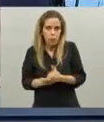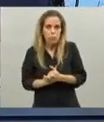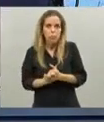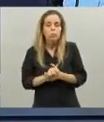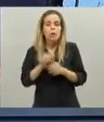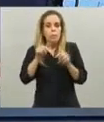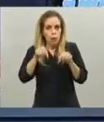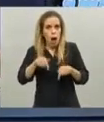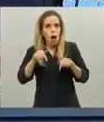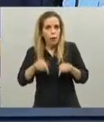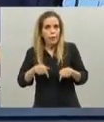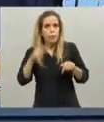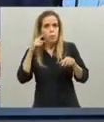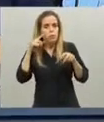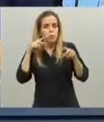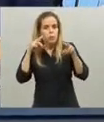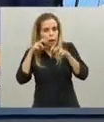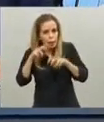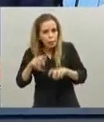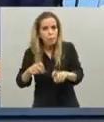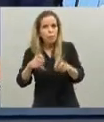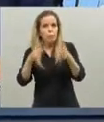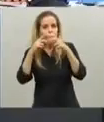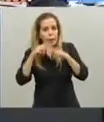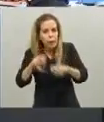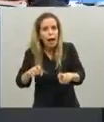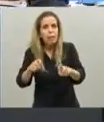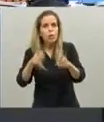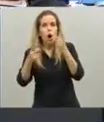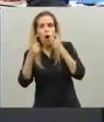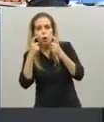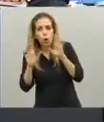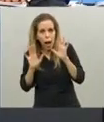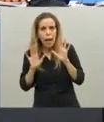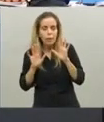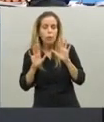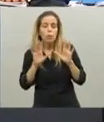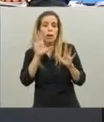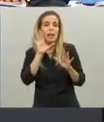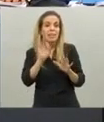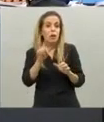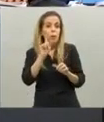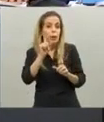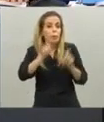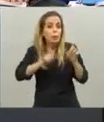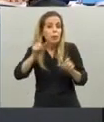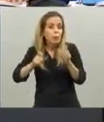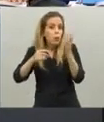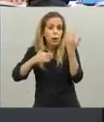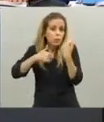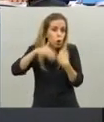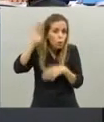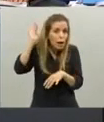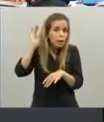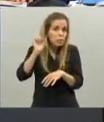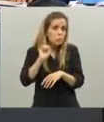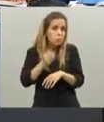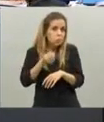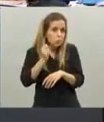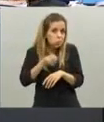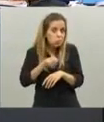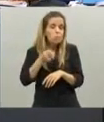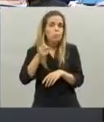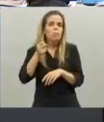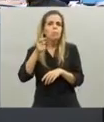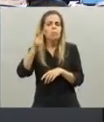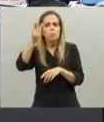estamos haciendo un trabajo de vigilancia activa ya más de 50.000 personas han pasado por